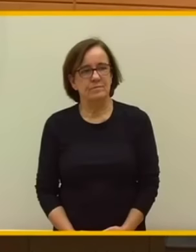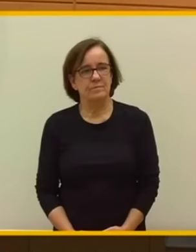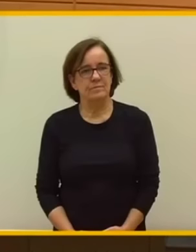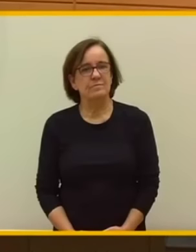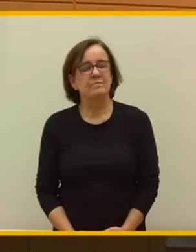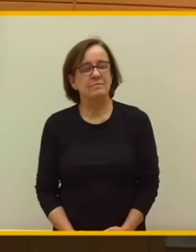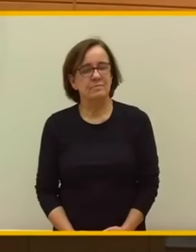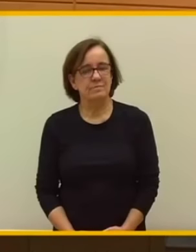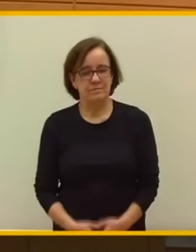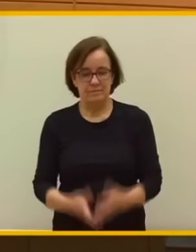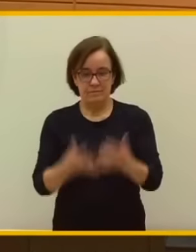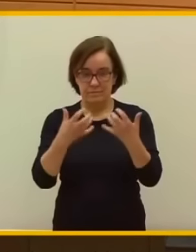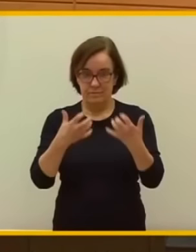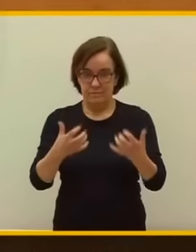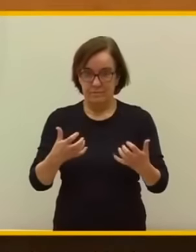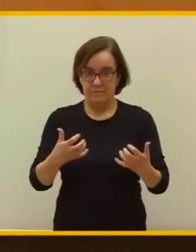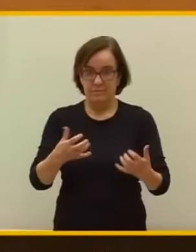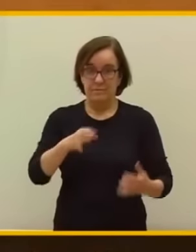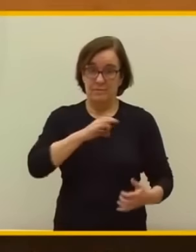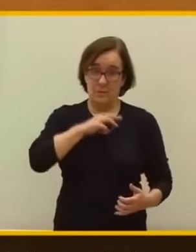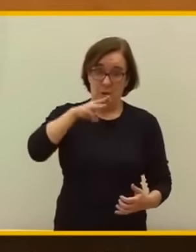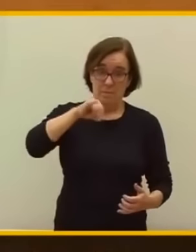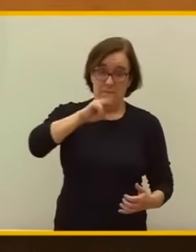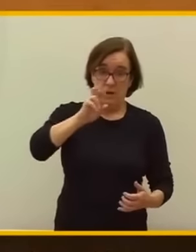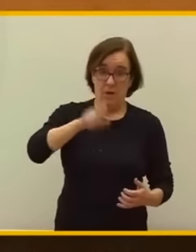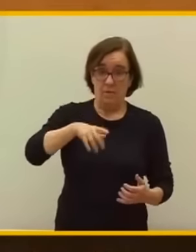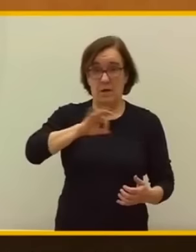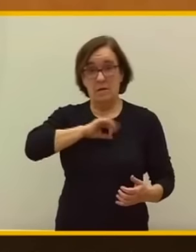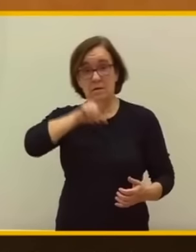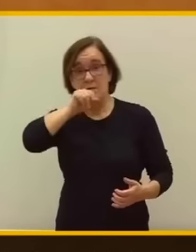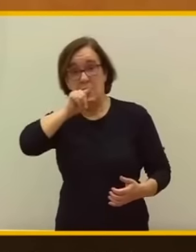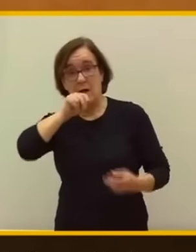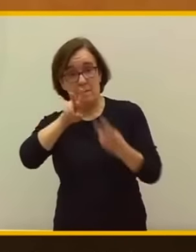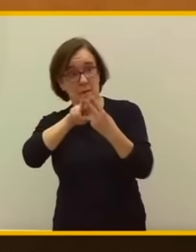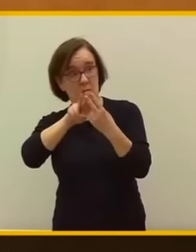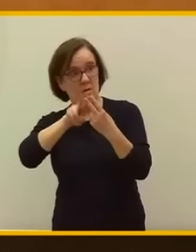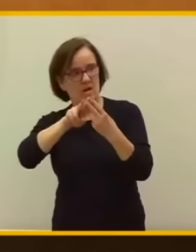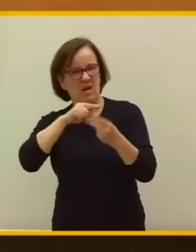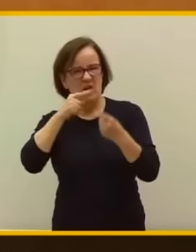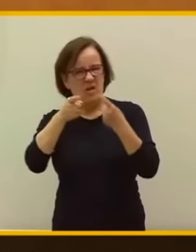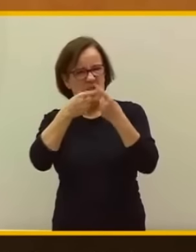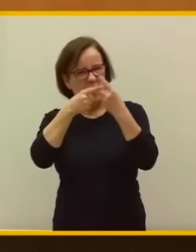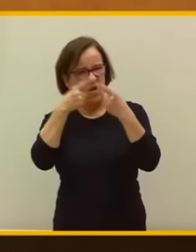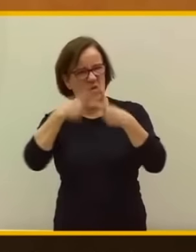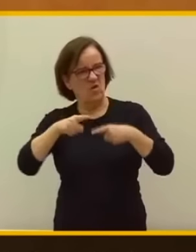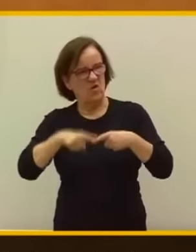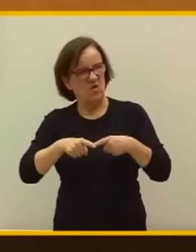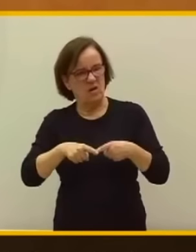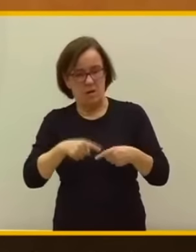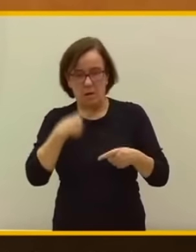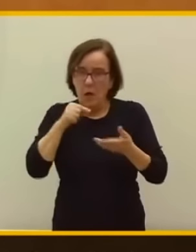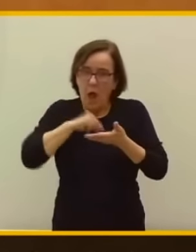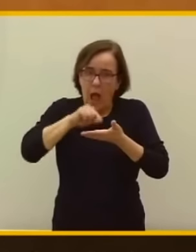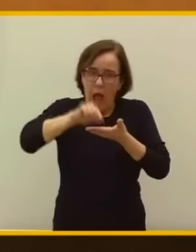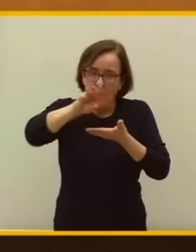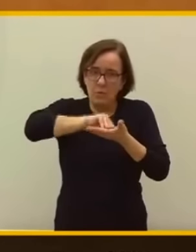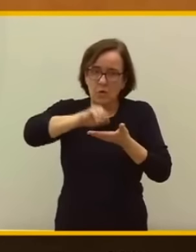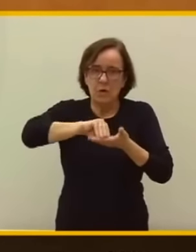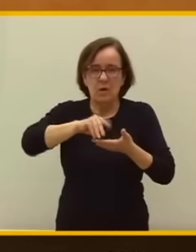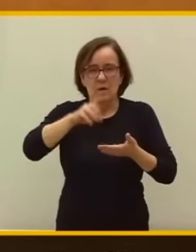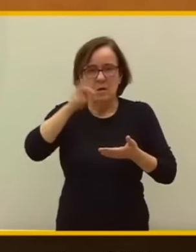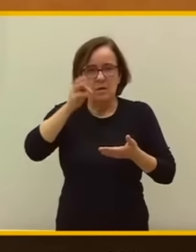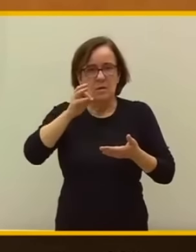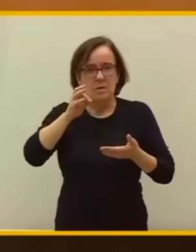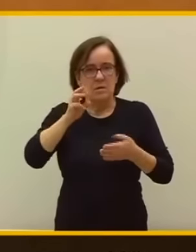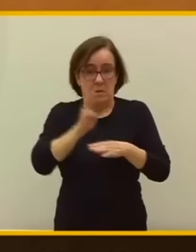Señorías, señora Millán, señora Gamarra ha apuntado algunas de las cosas que han dicho, porque creo que el